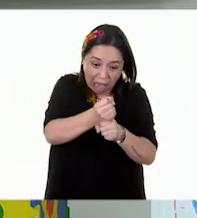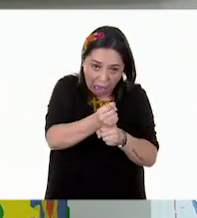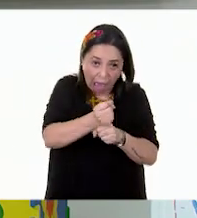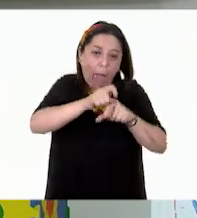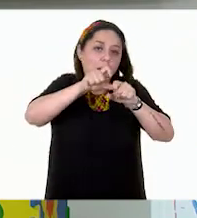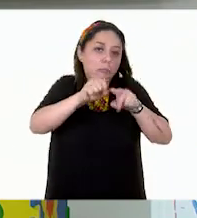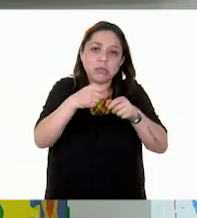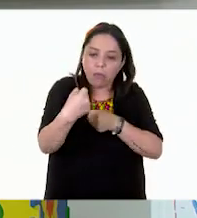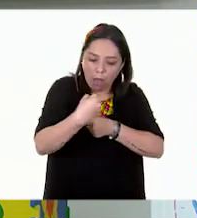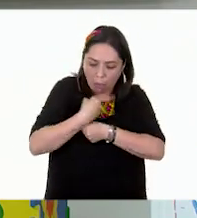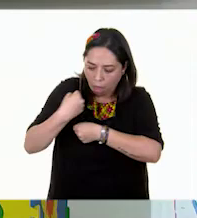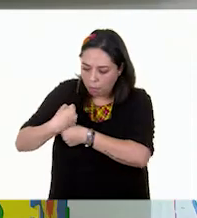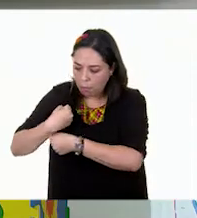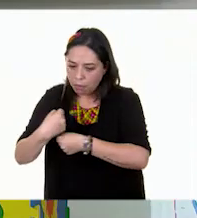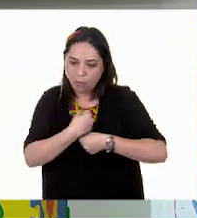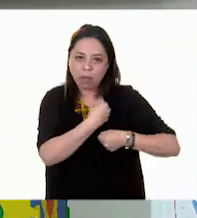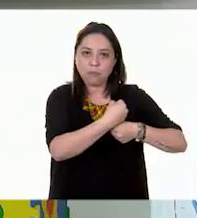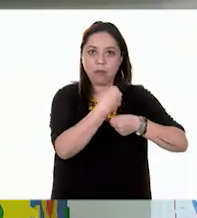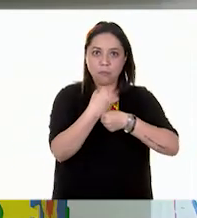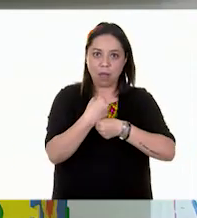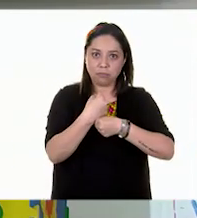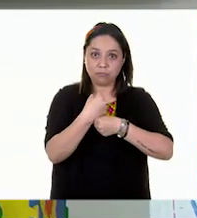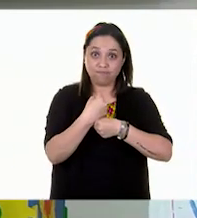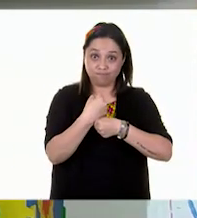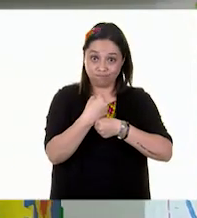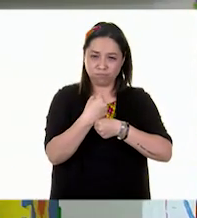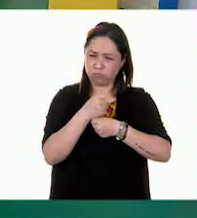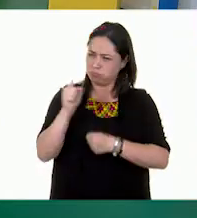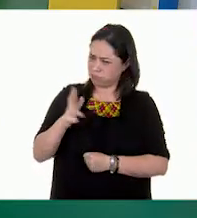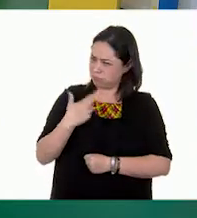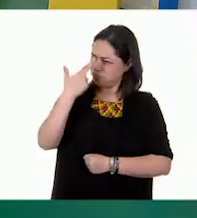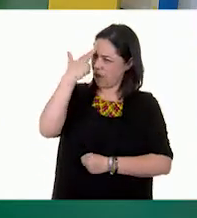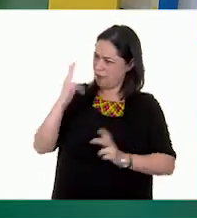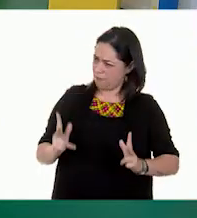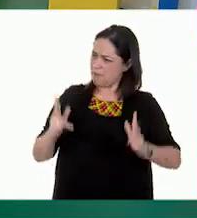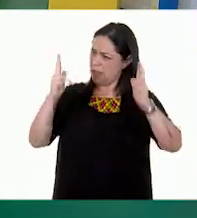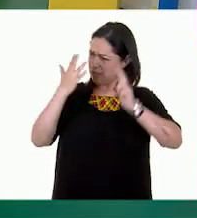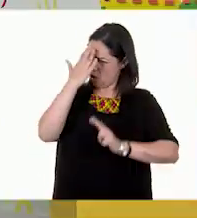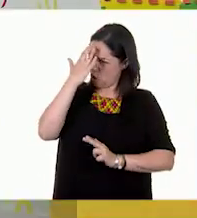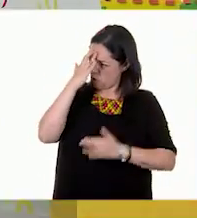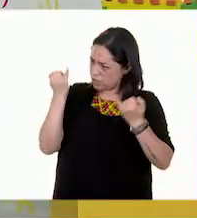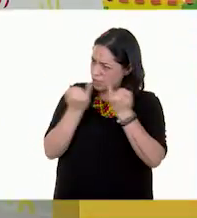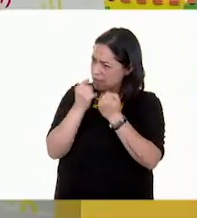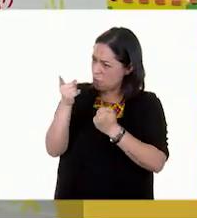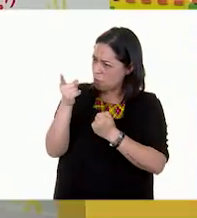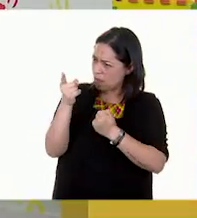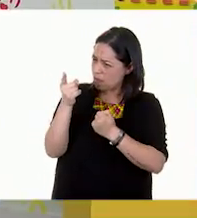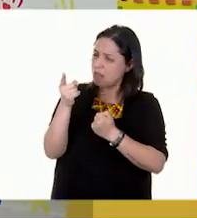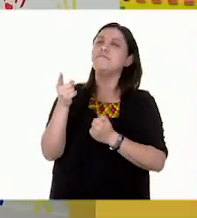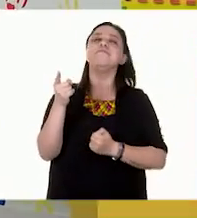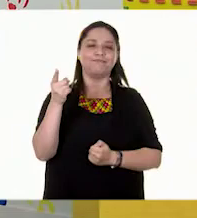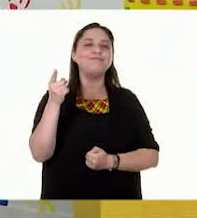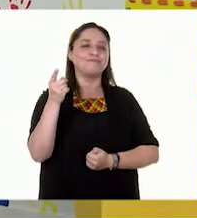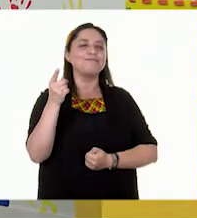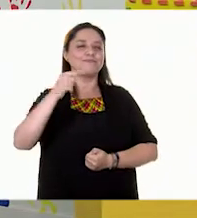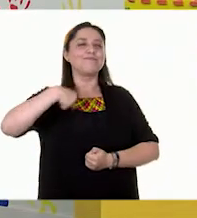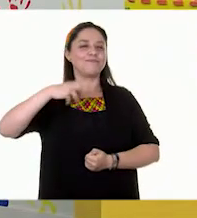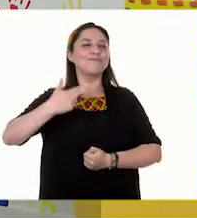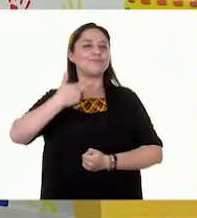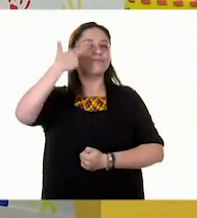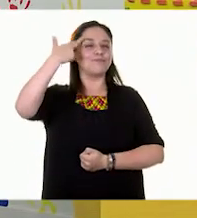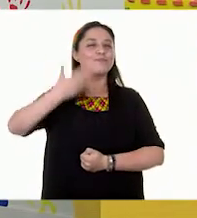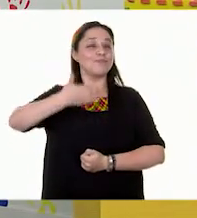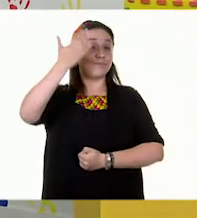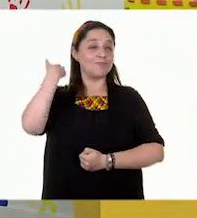nosotros mismos. ¿Usted recuerda alguna frase similar, maestra Ale? Así es, Erick. Recuerdo una frase